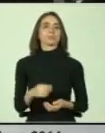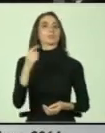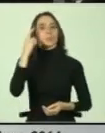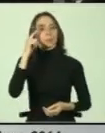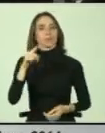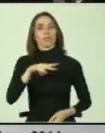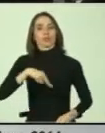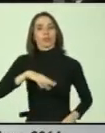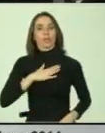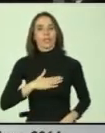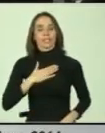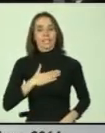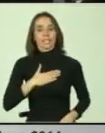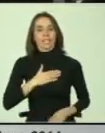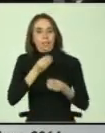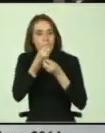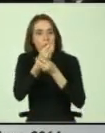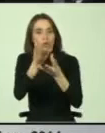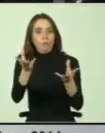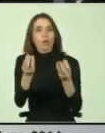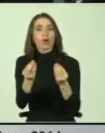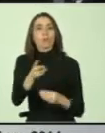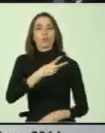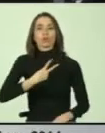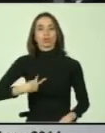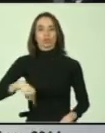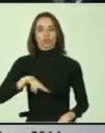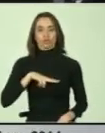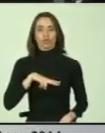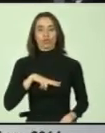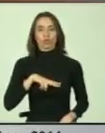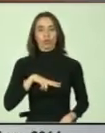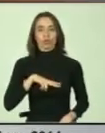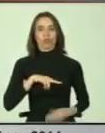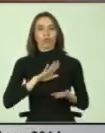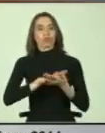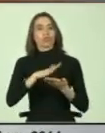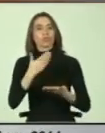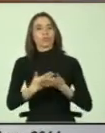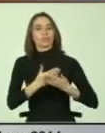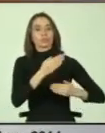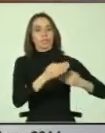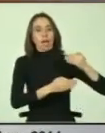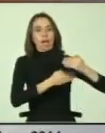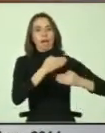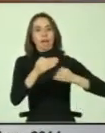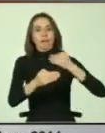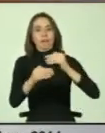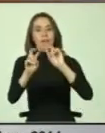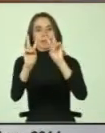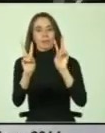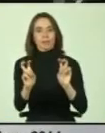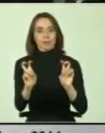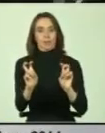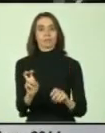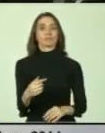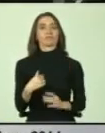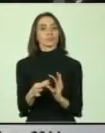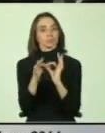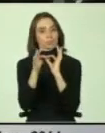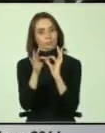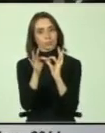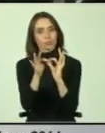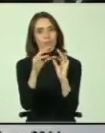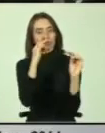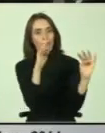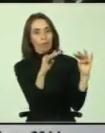queremos de alguna forma irles comunicando como a nosotros nos va nos va yendo con con este tema yo agradezco